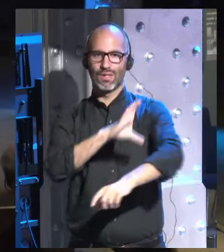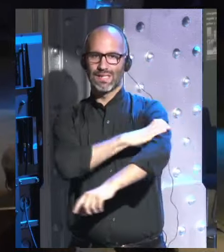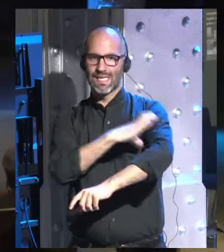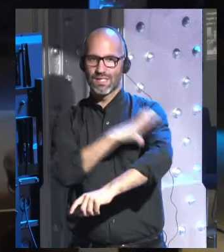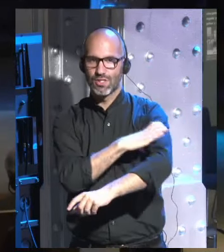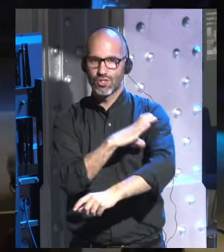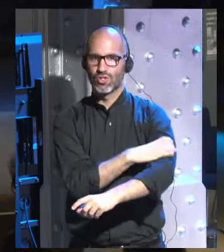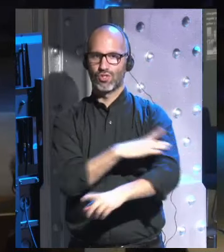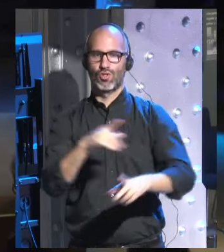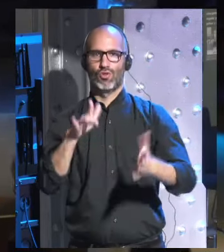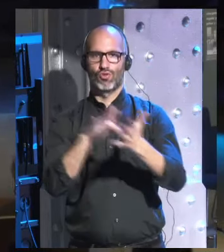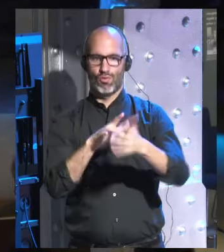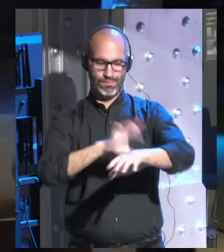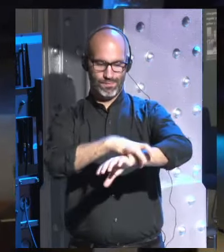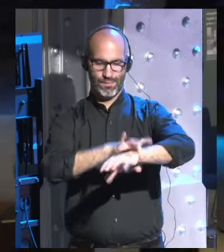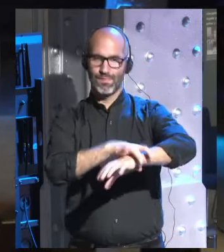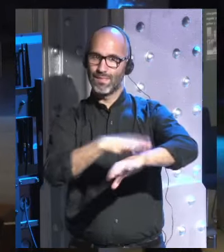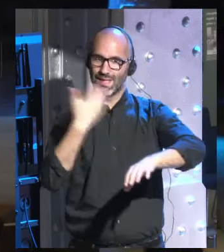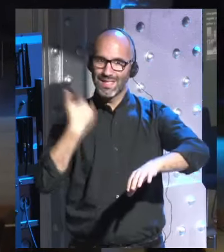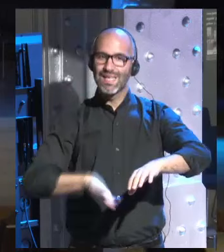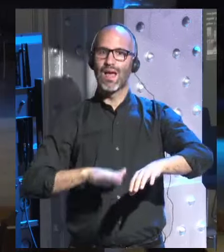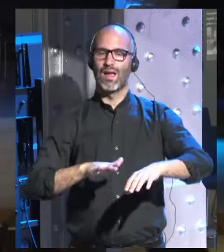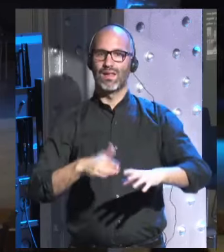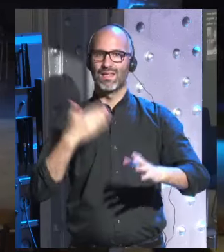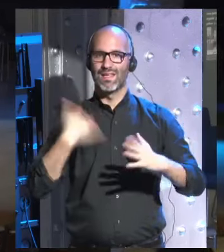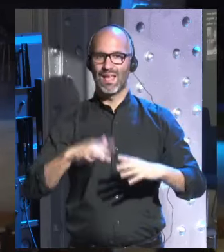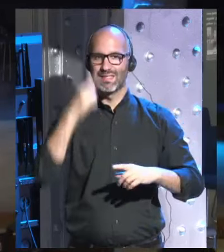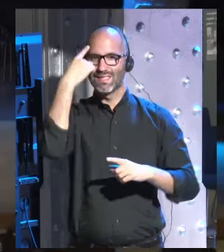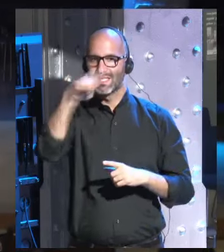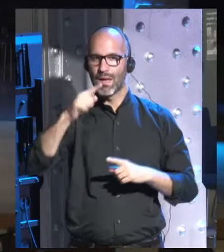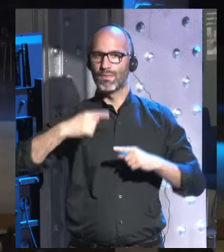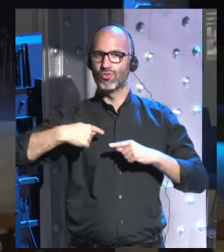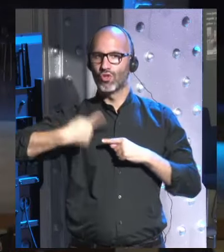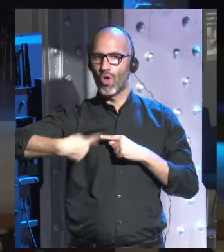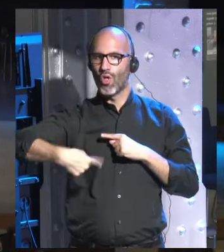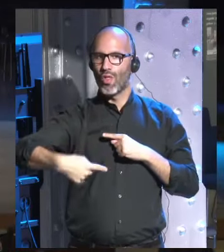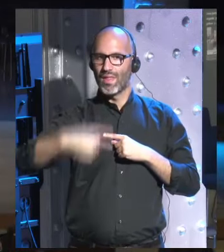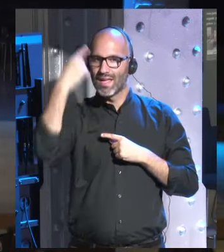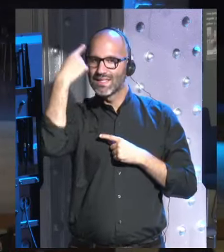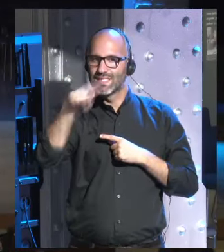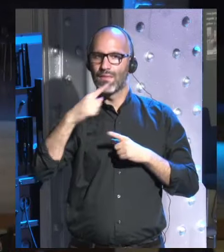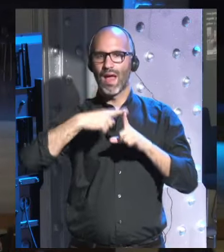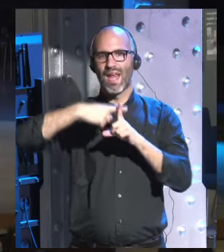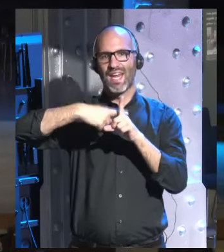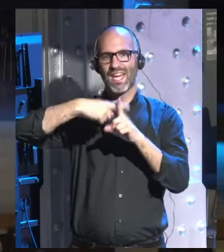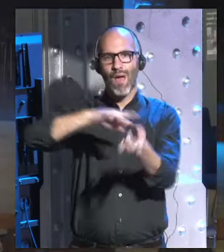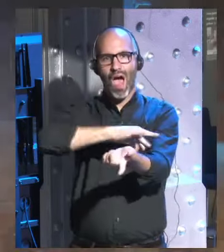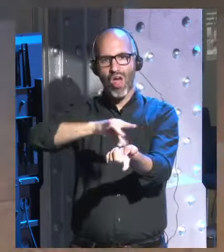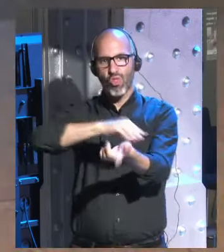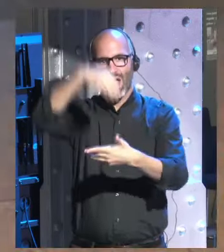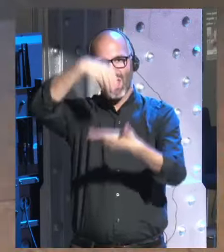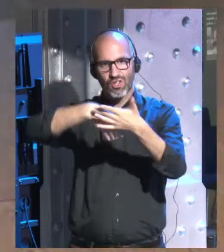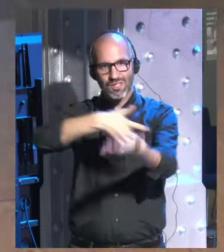arterial tenemos sensores biométricos que ya hoy miden constantemente el nivel de glucosa en sangre